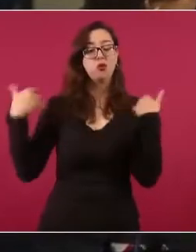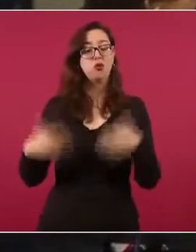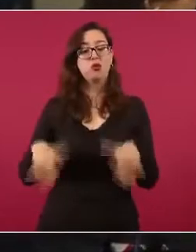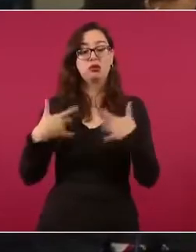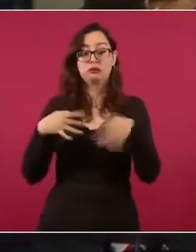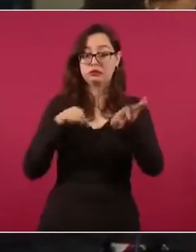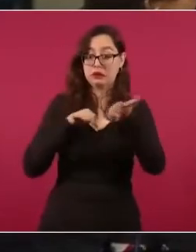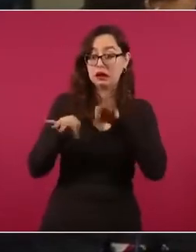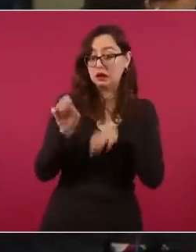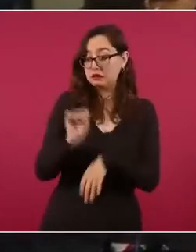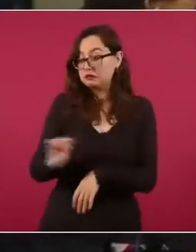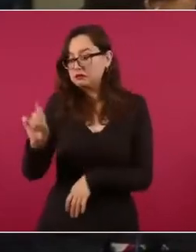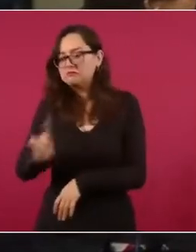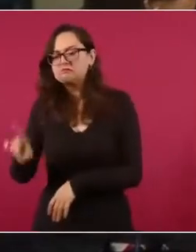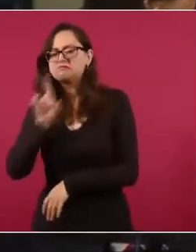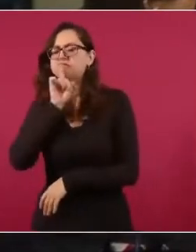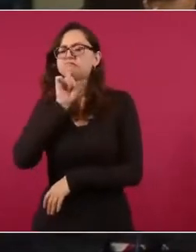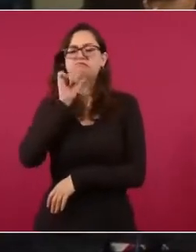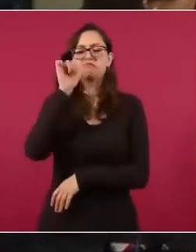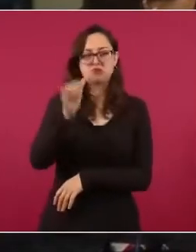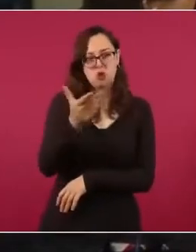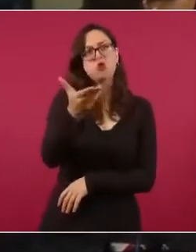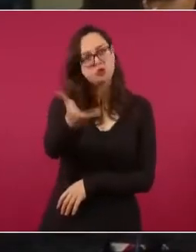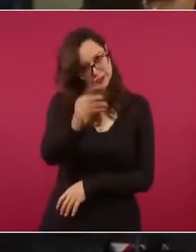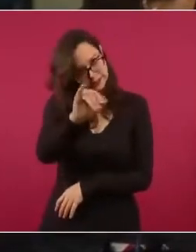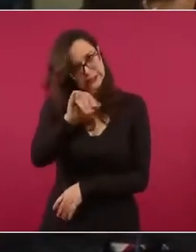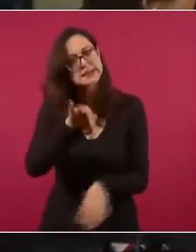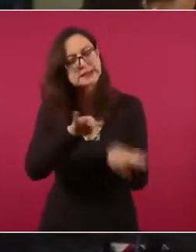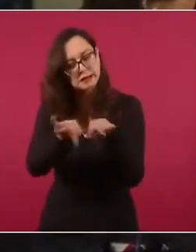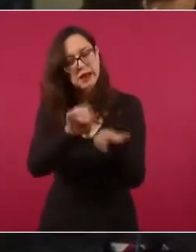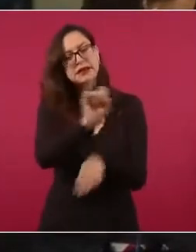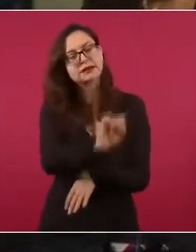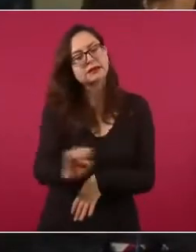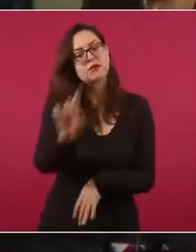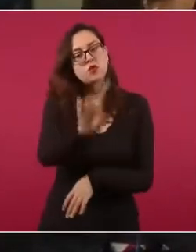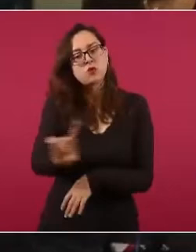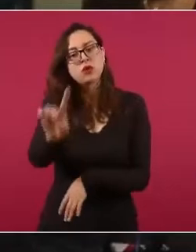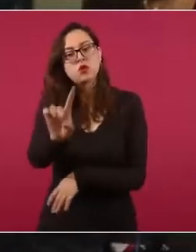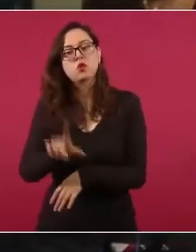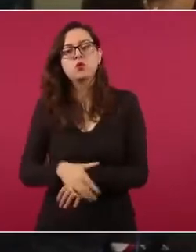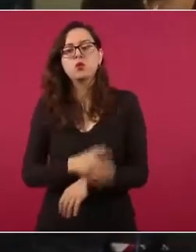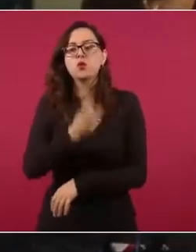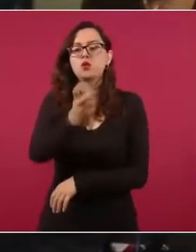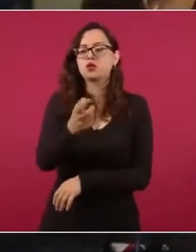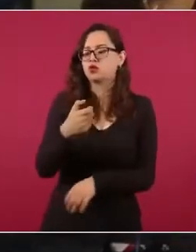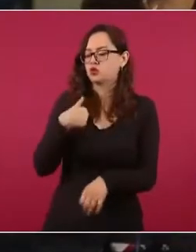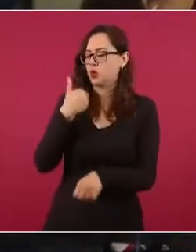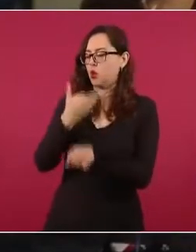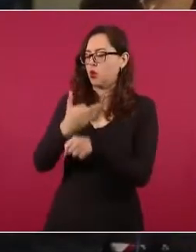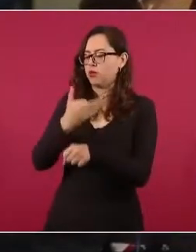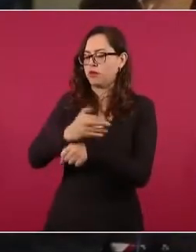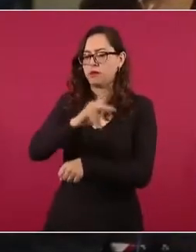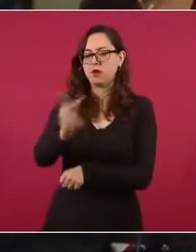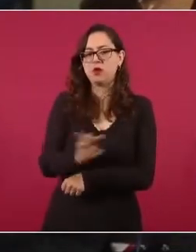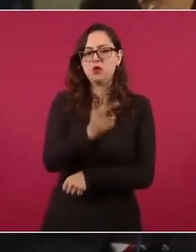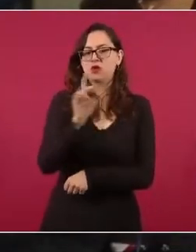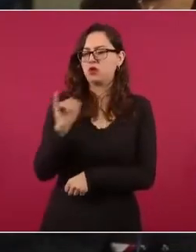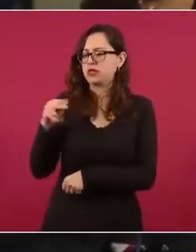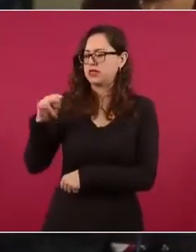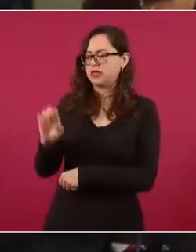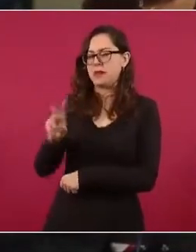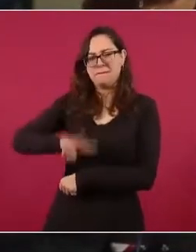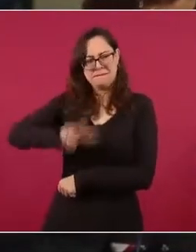usted. Por ello, mi pregunta es, señor presidente, en estos momentos el INE es autónomo